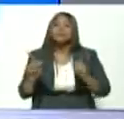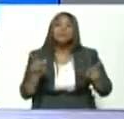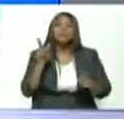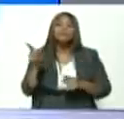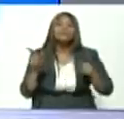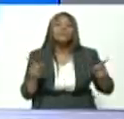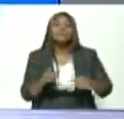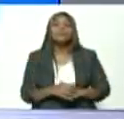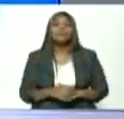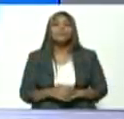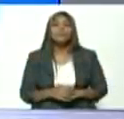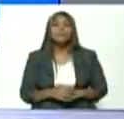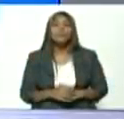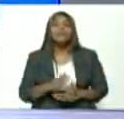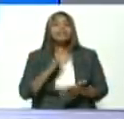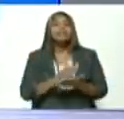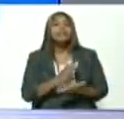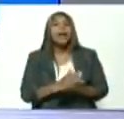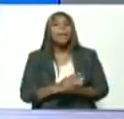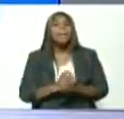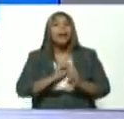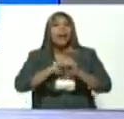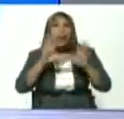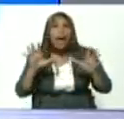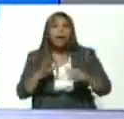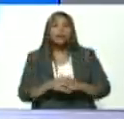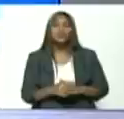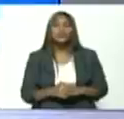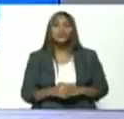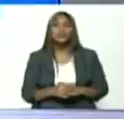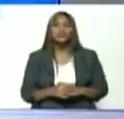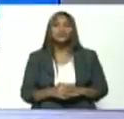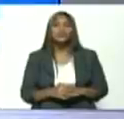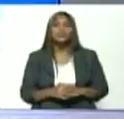coromoto hay que tenerlo claro el marco